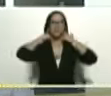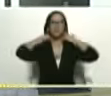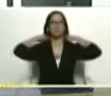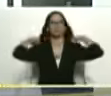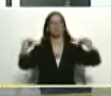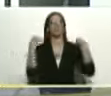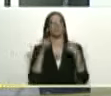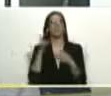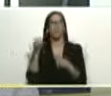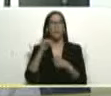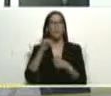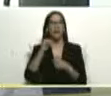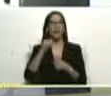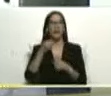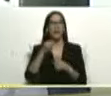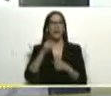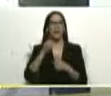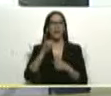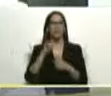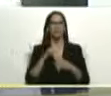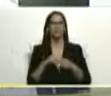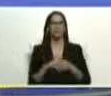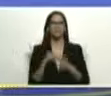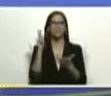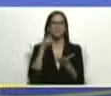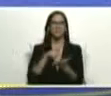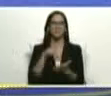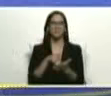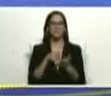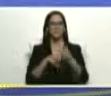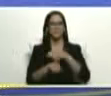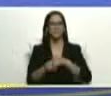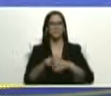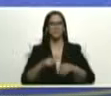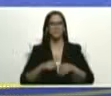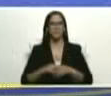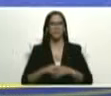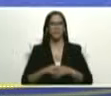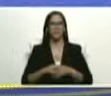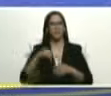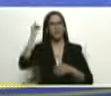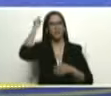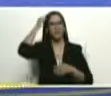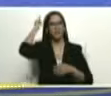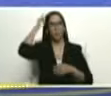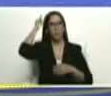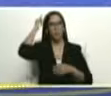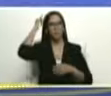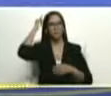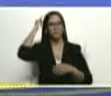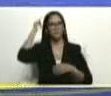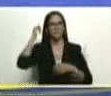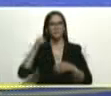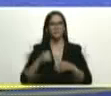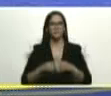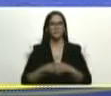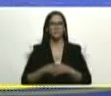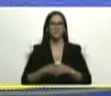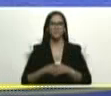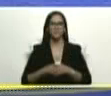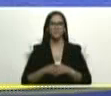ya está allá por allá establecida Magalita para Yaracuy Yaracuy uy uy uy uy